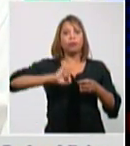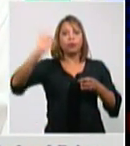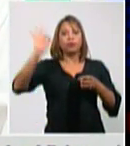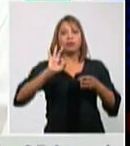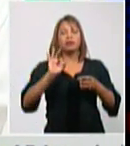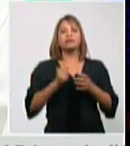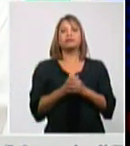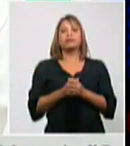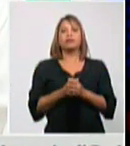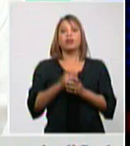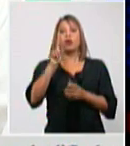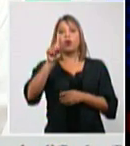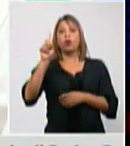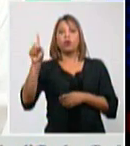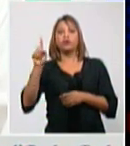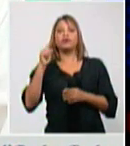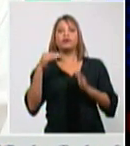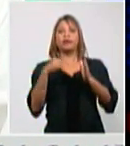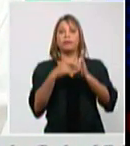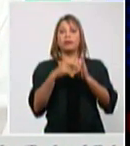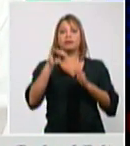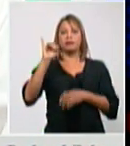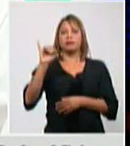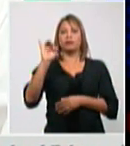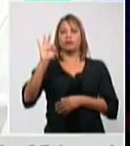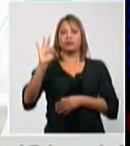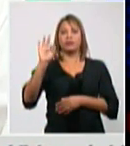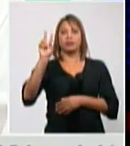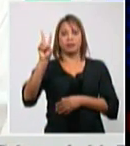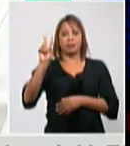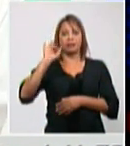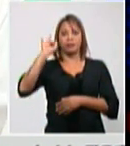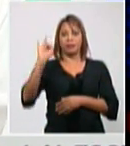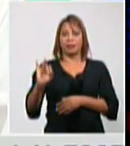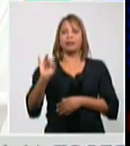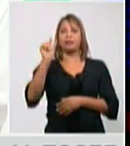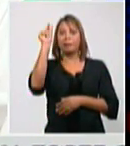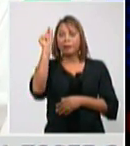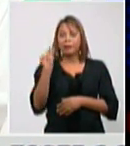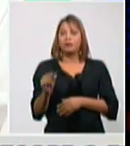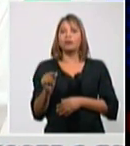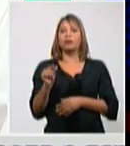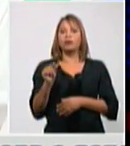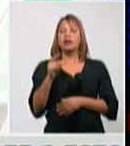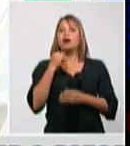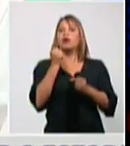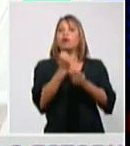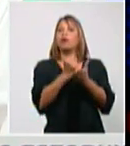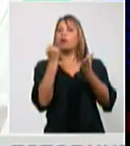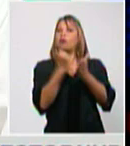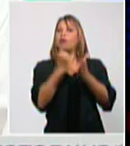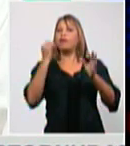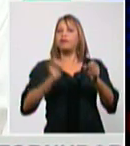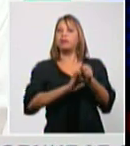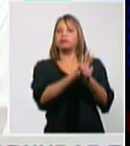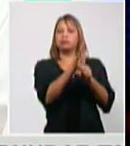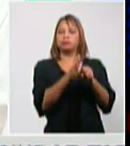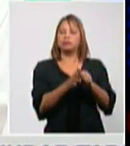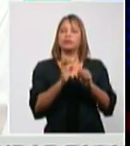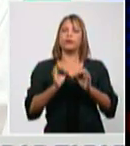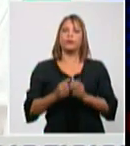.687 personas han sido confirmados con la enfermedad.